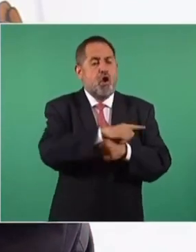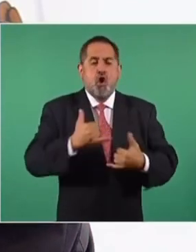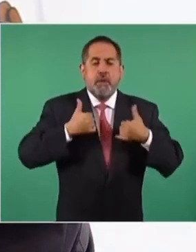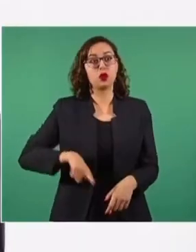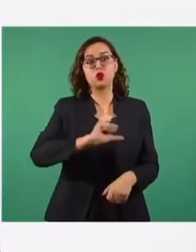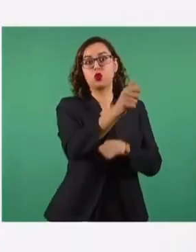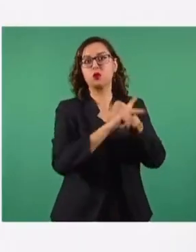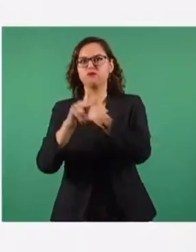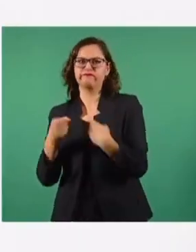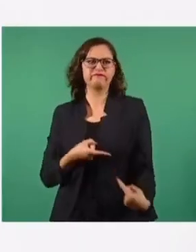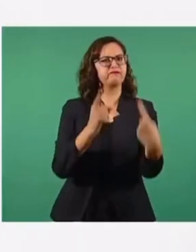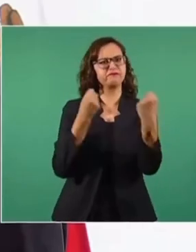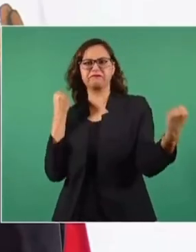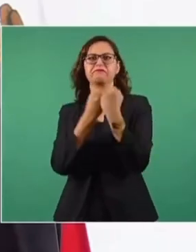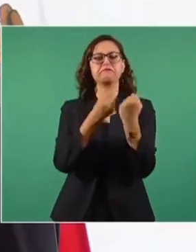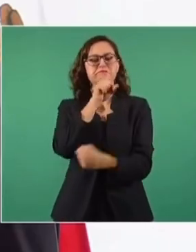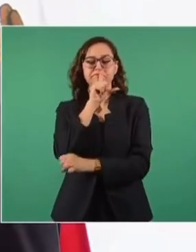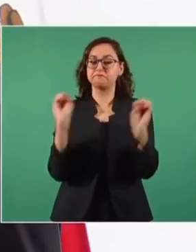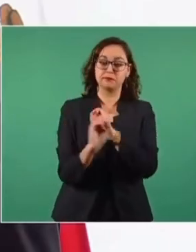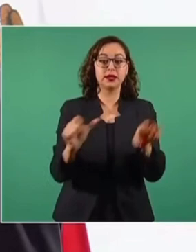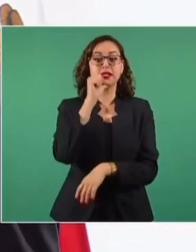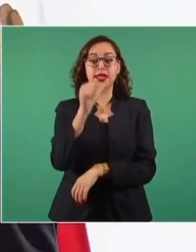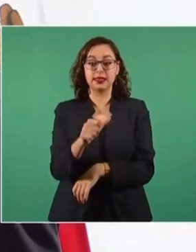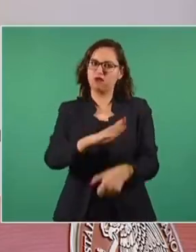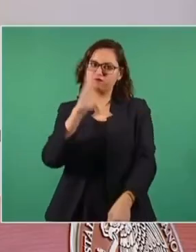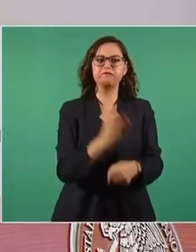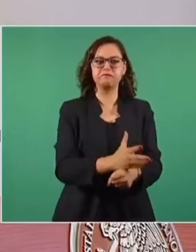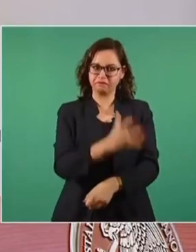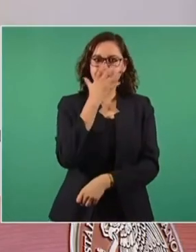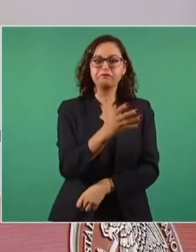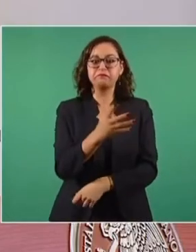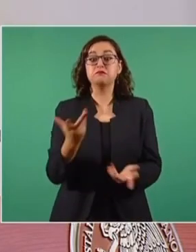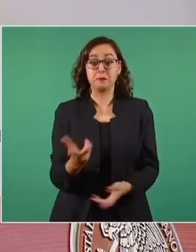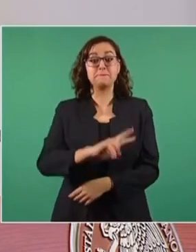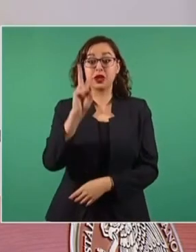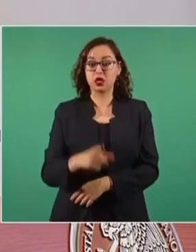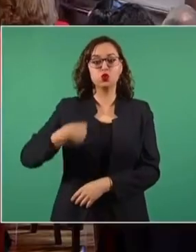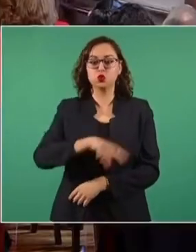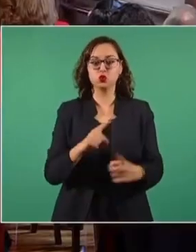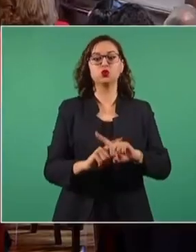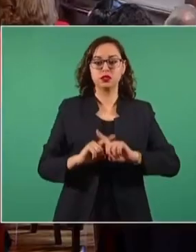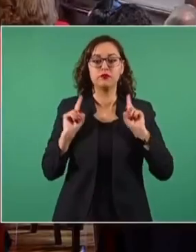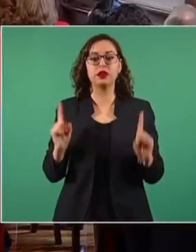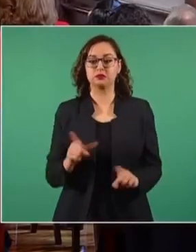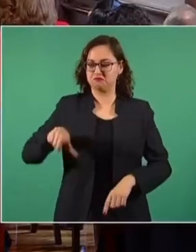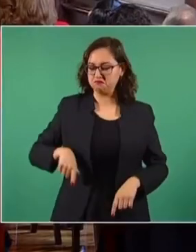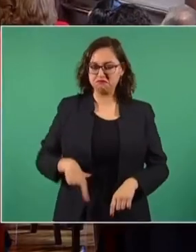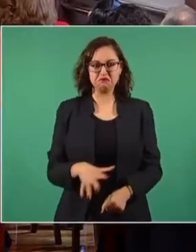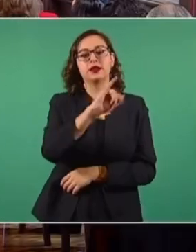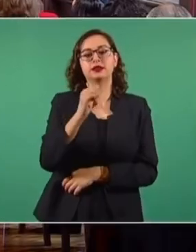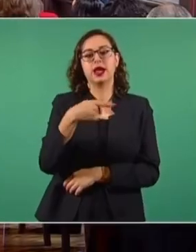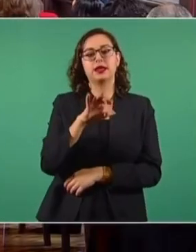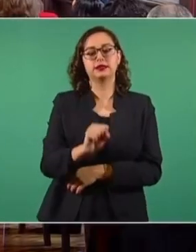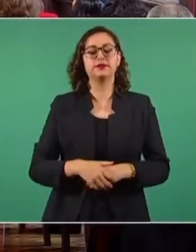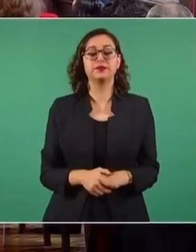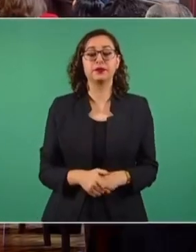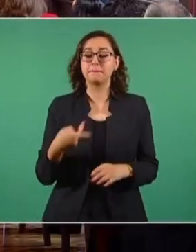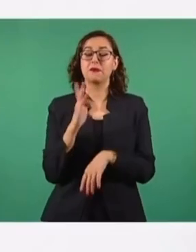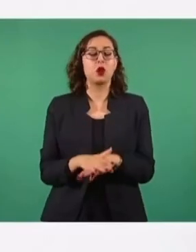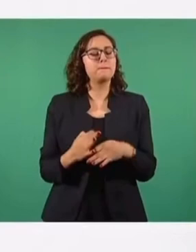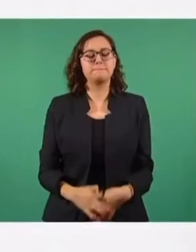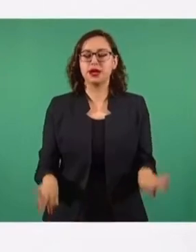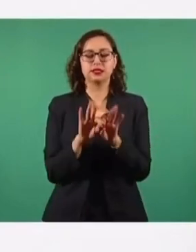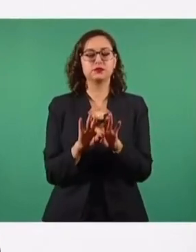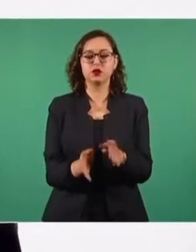de Ayotzinapa. Nos han violado derechos humanos de migrantes. Haber represión en nuestro gobierno, eso debe de quedar de manifiesto. Pero lo más importante